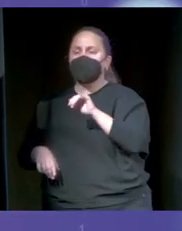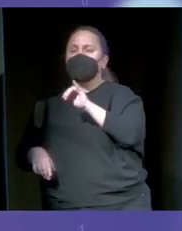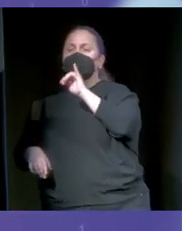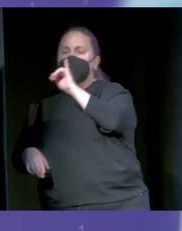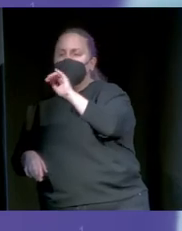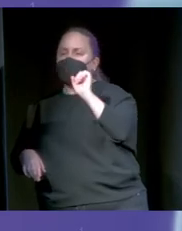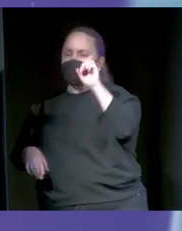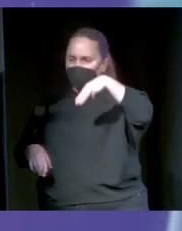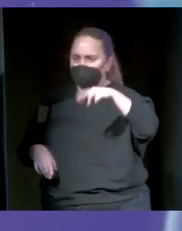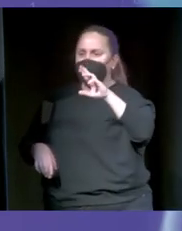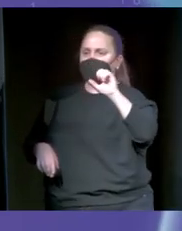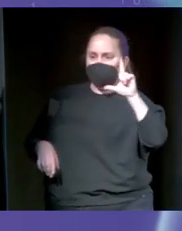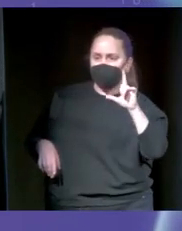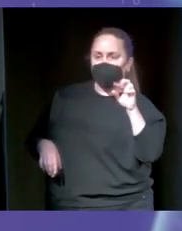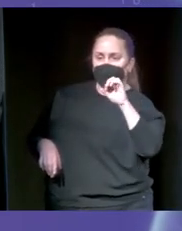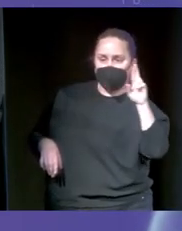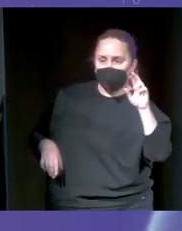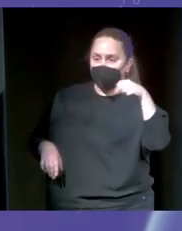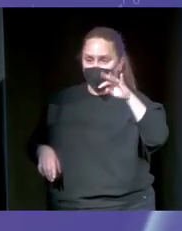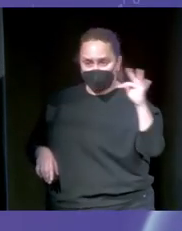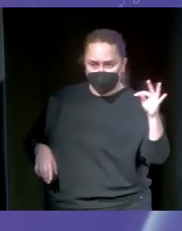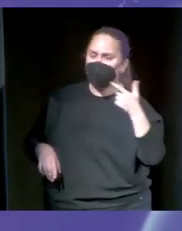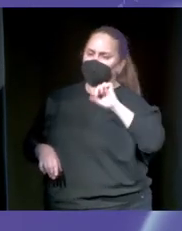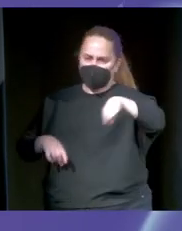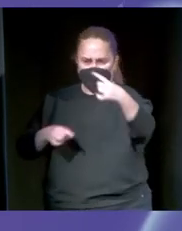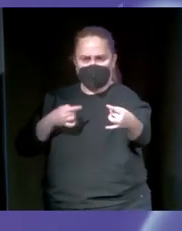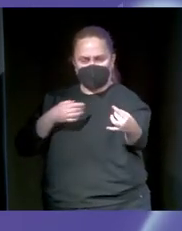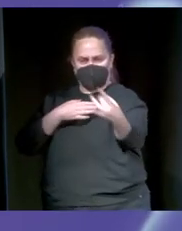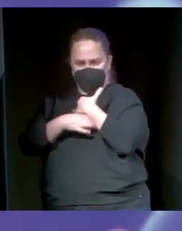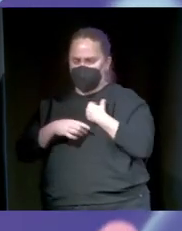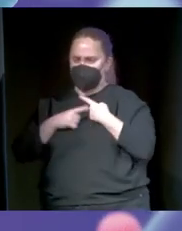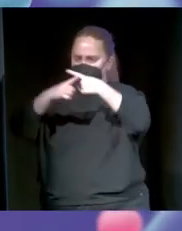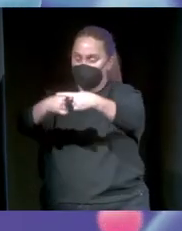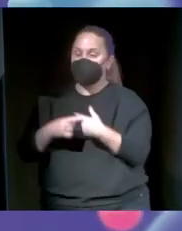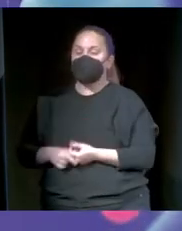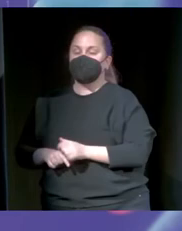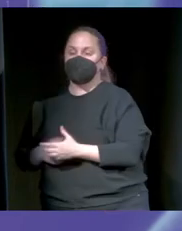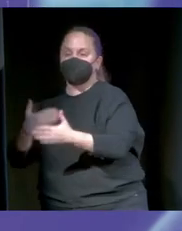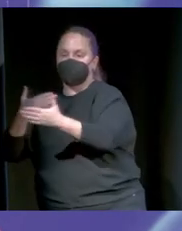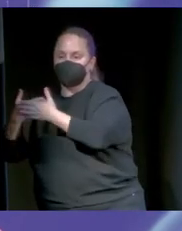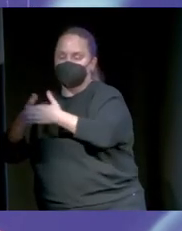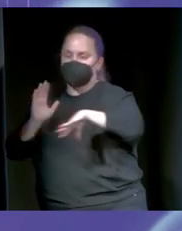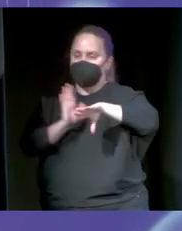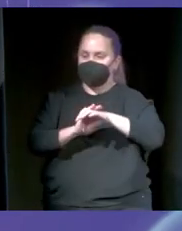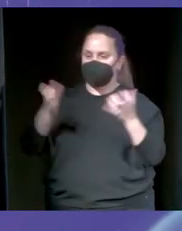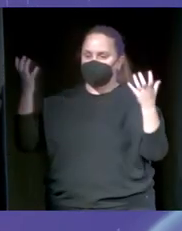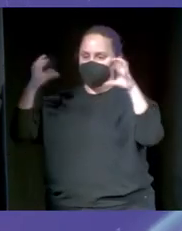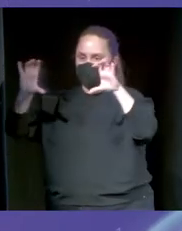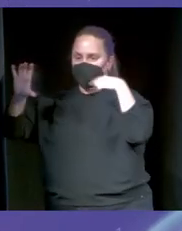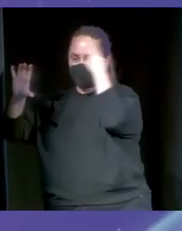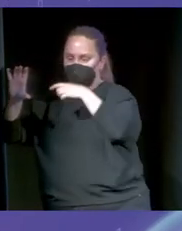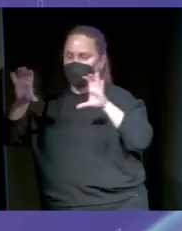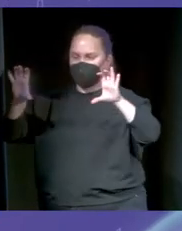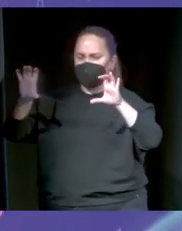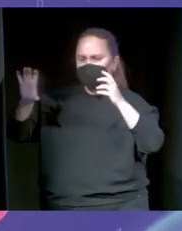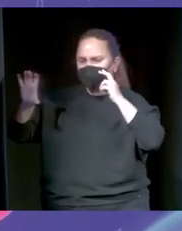me mandáis luego un correo os puedo pasar cuál es la web. Y te muestra a la derecha y a la izquierda dos imágenes, dos caras. Y tienes que detectar cuál es la real. Es